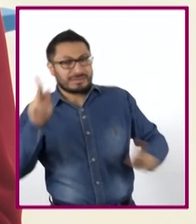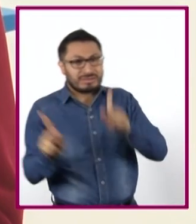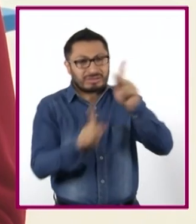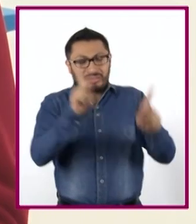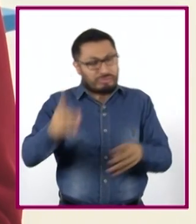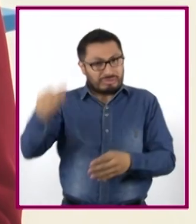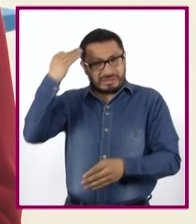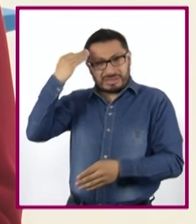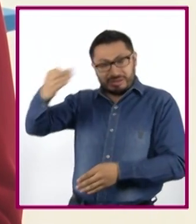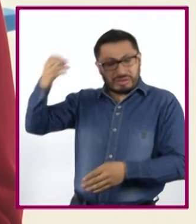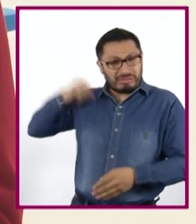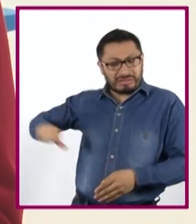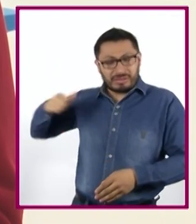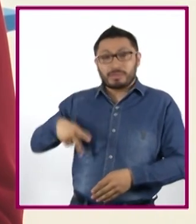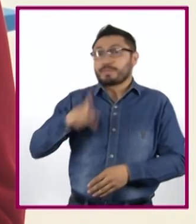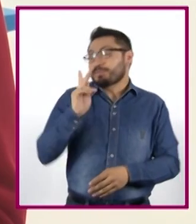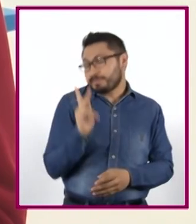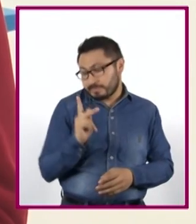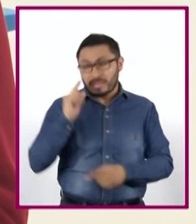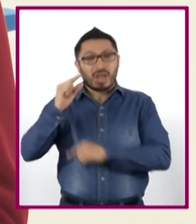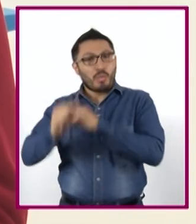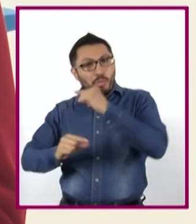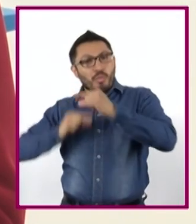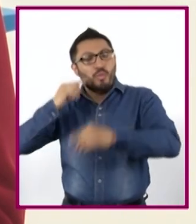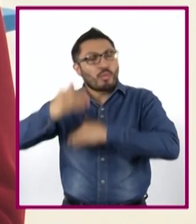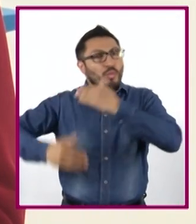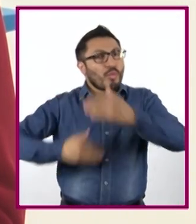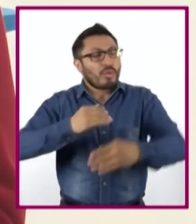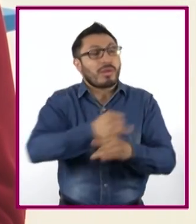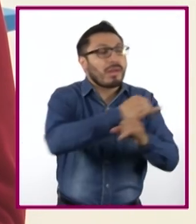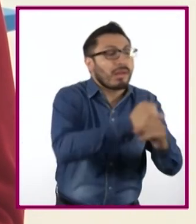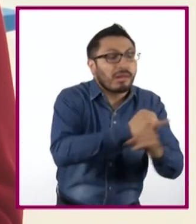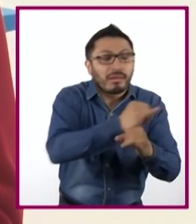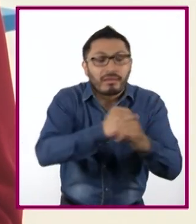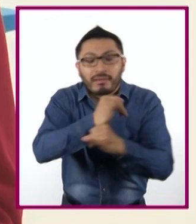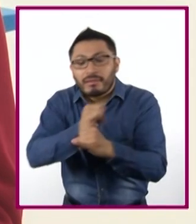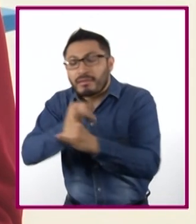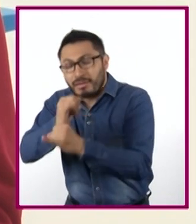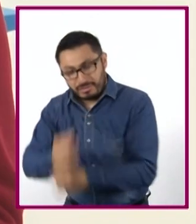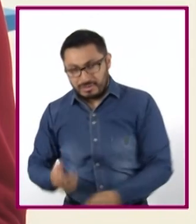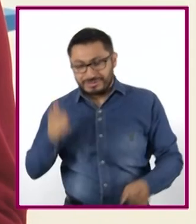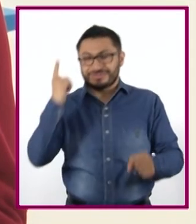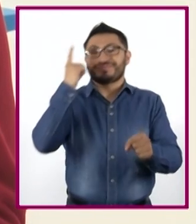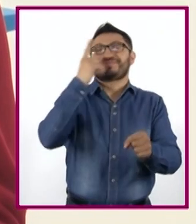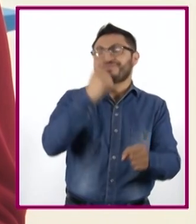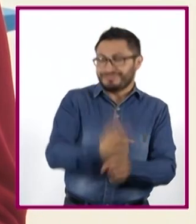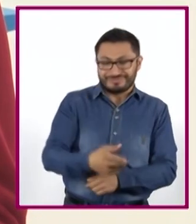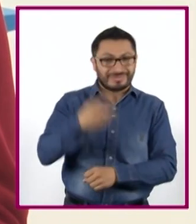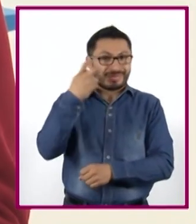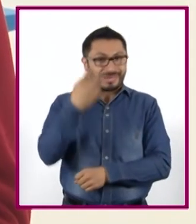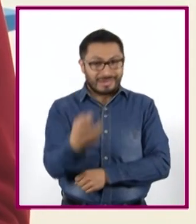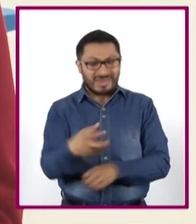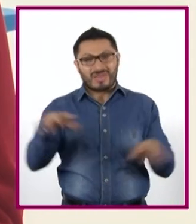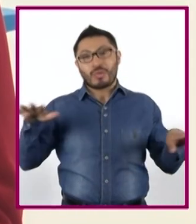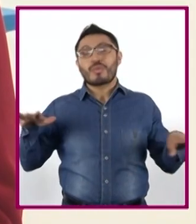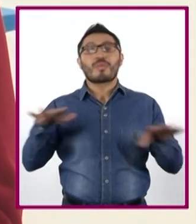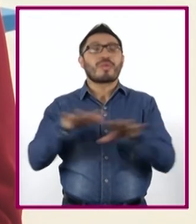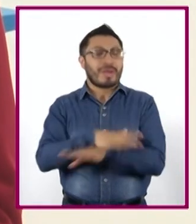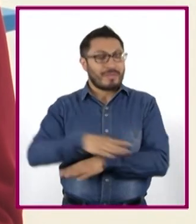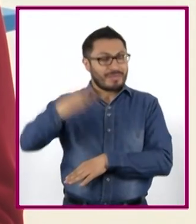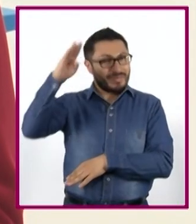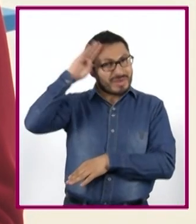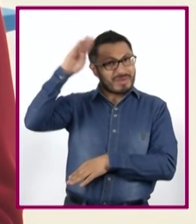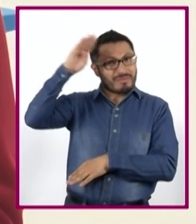embargo, con el paso del tiempo y de las investigaciones se ha cambiado ese pensamiento. Por